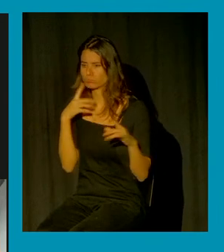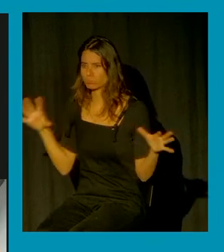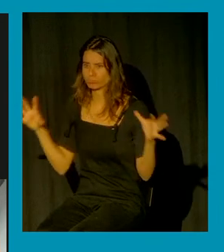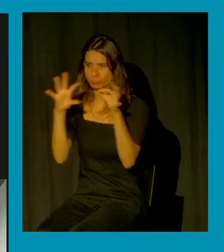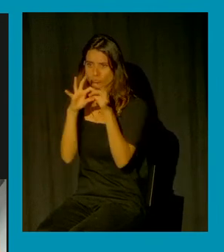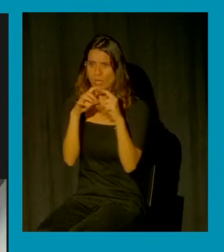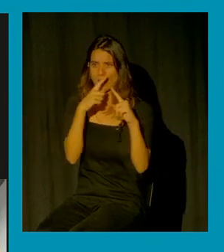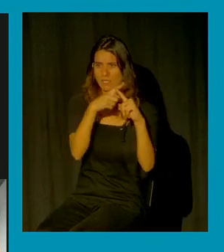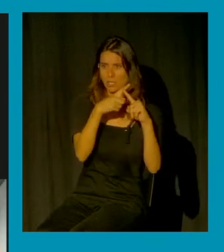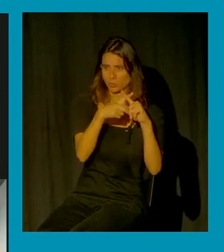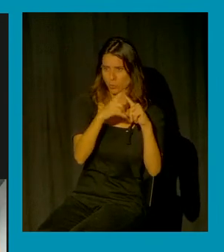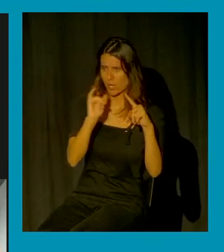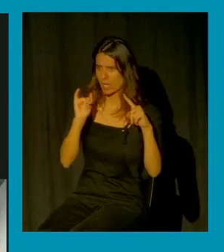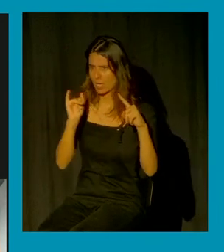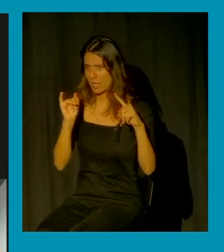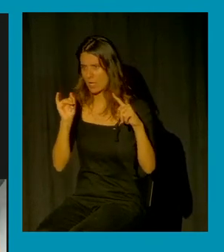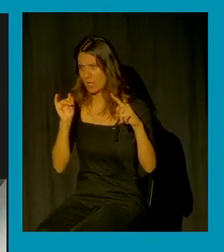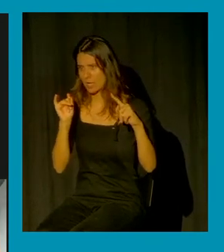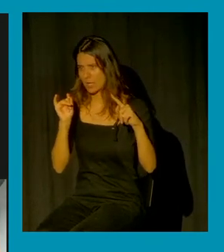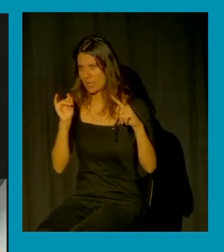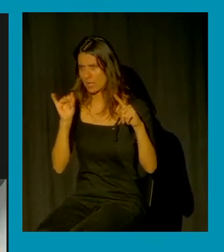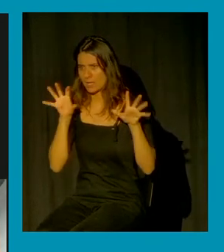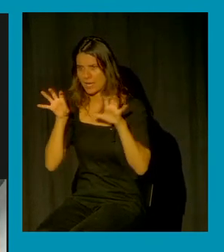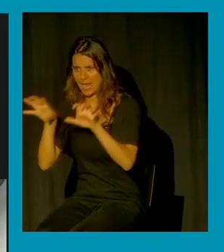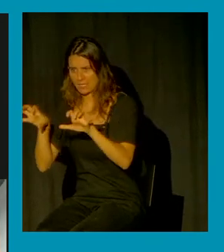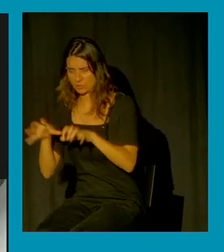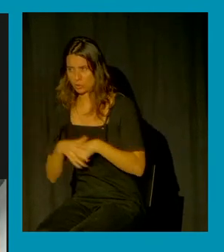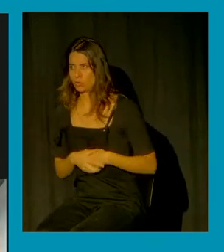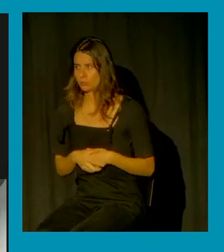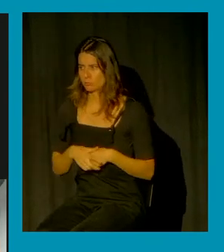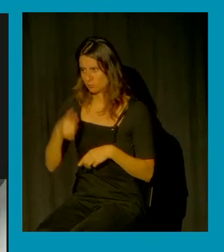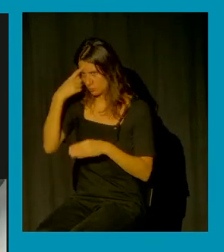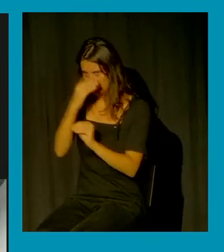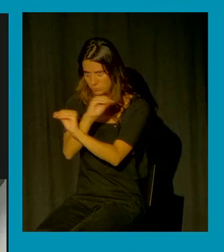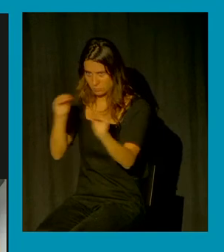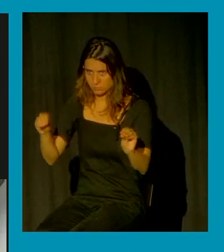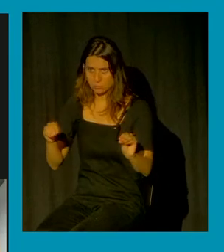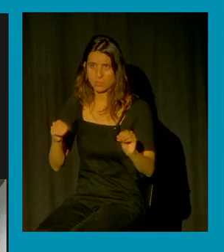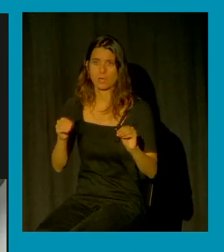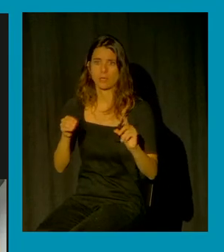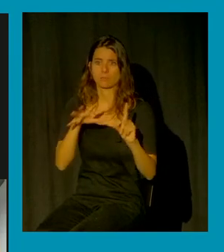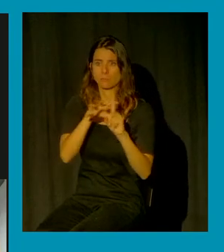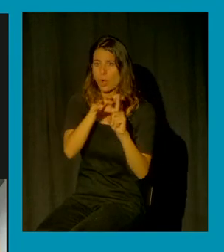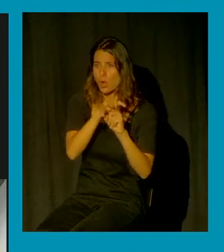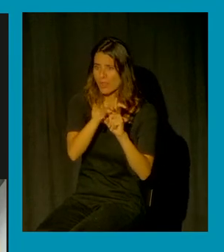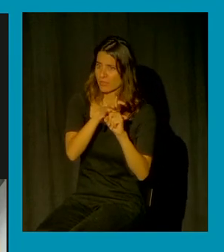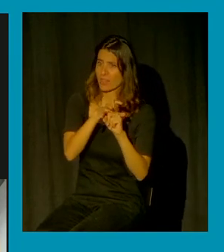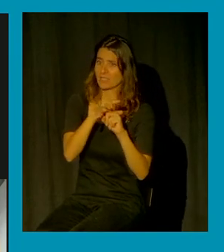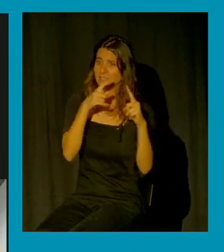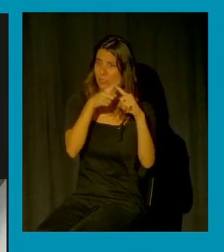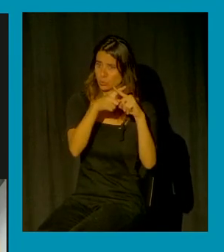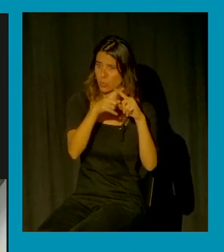con las agresiones sexuales porque la violencia sexual no tiene nada que ver con la sexualidad